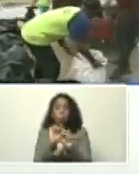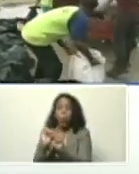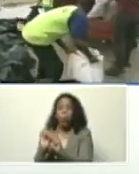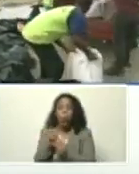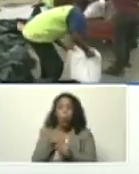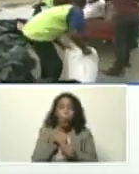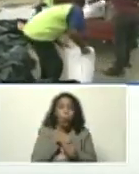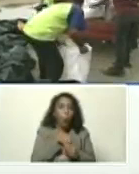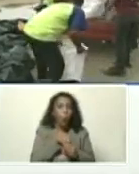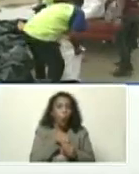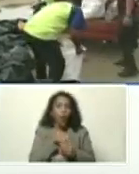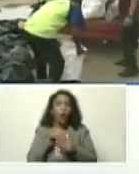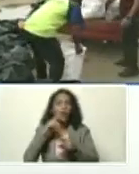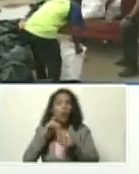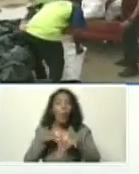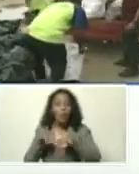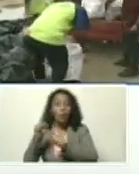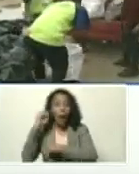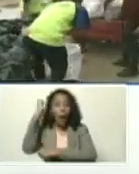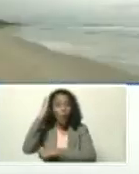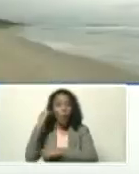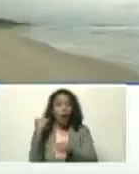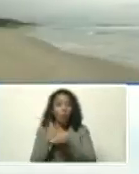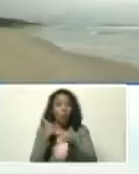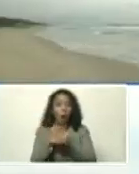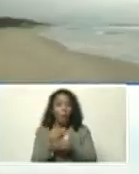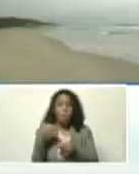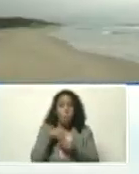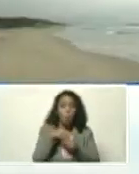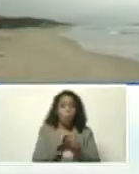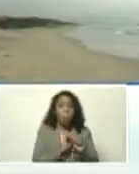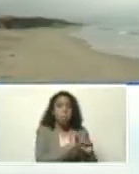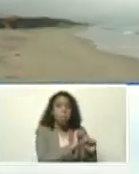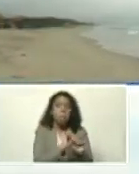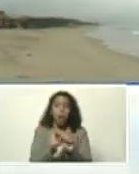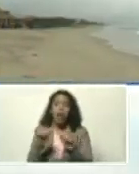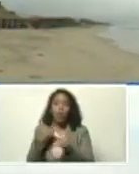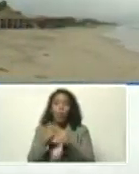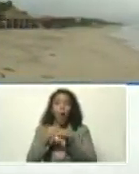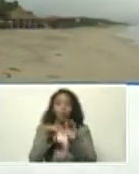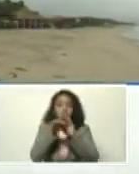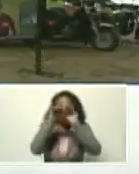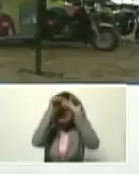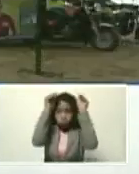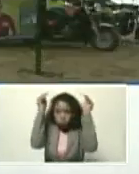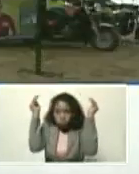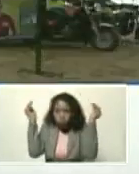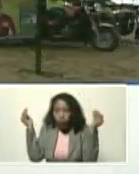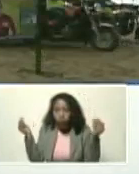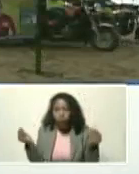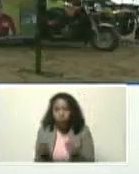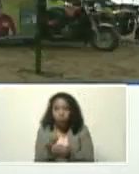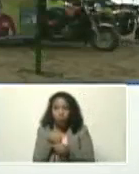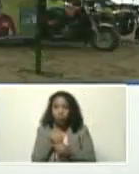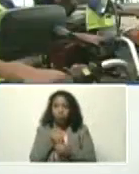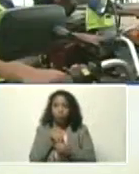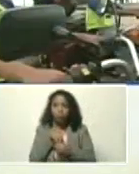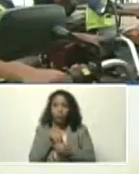imperialistas, destructivas de Europa, pretenden estar, como en una burbuja, y no se dan cuenta, que están,